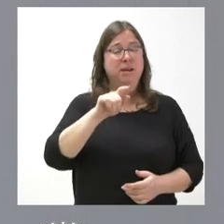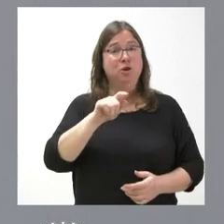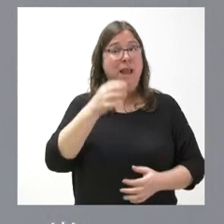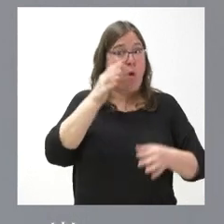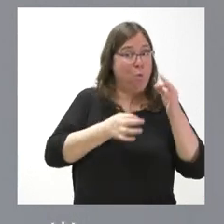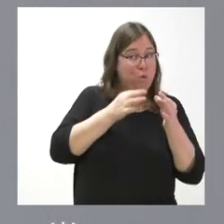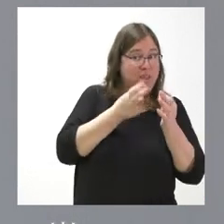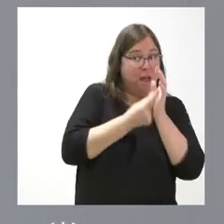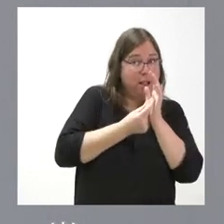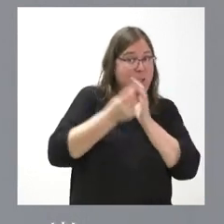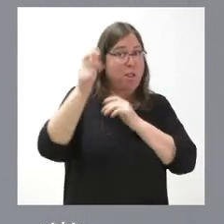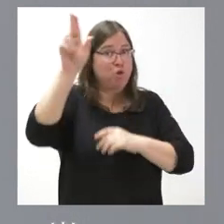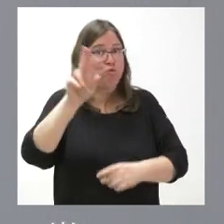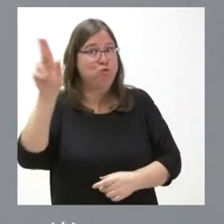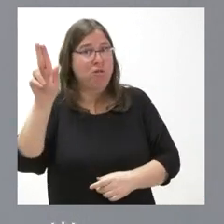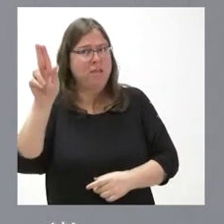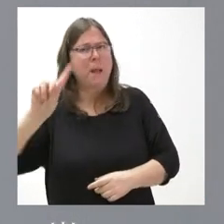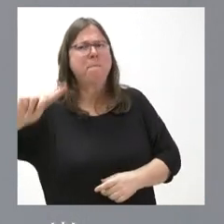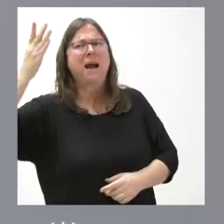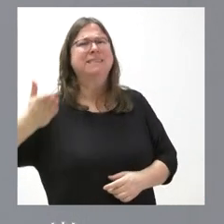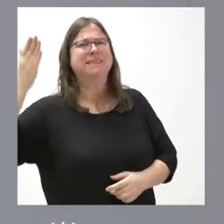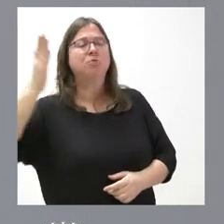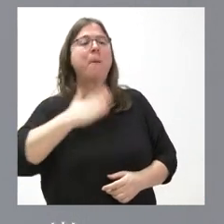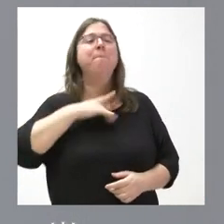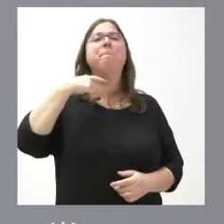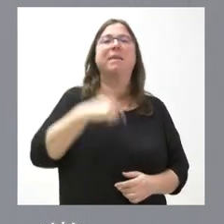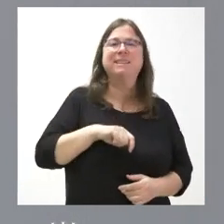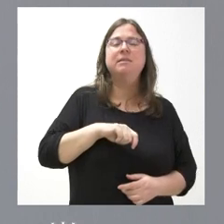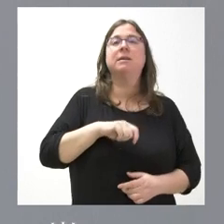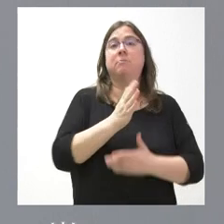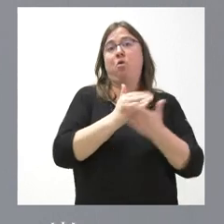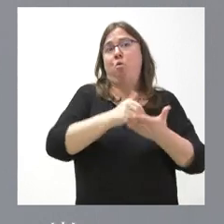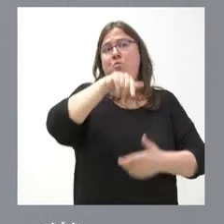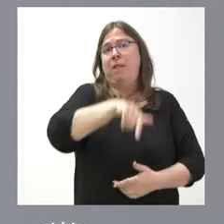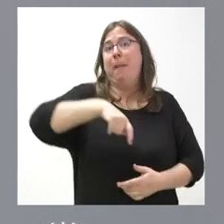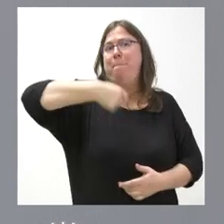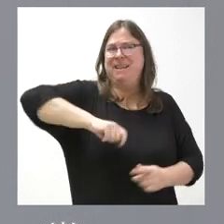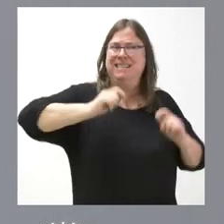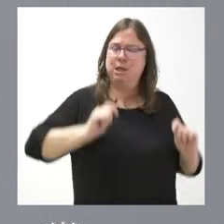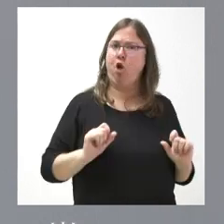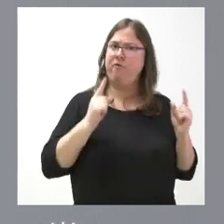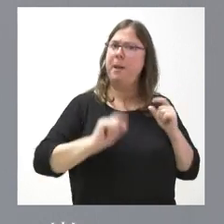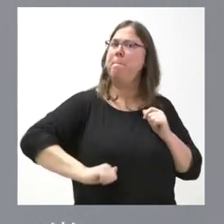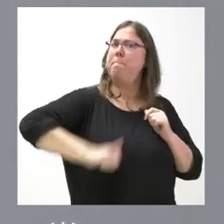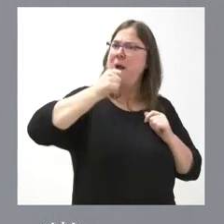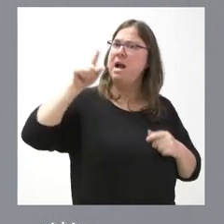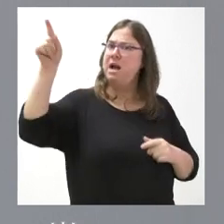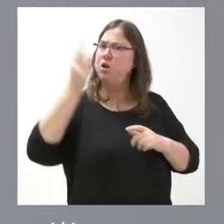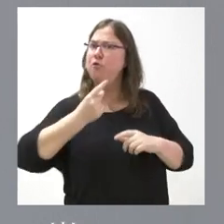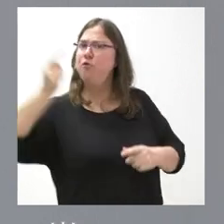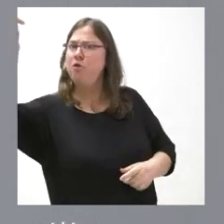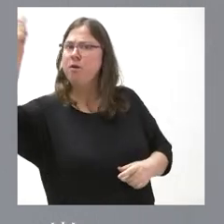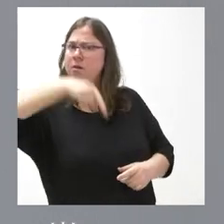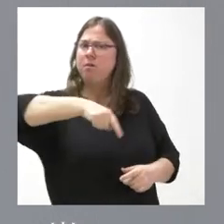sea más importante que el presidente legítimo de una comunidad autónoma como es Castilla y León, para que el gobierno tenga que